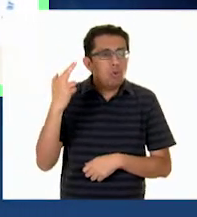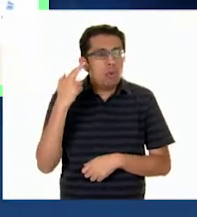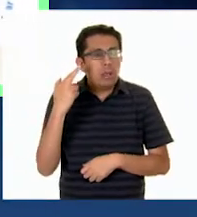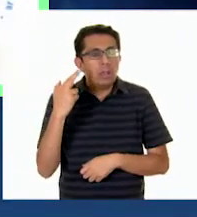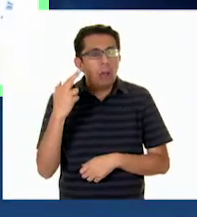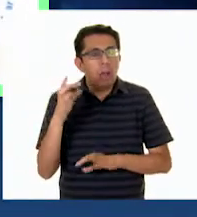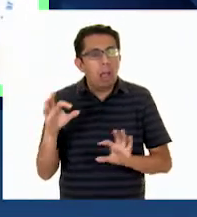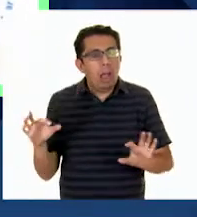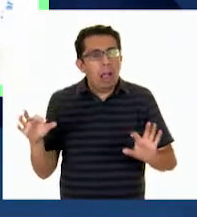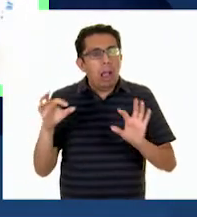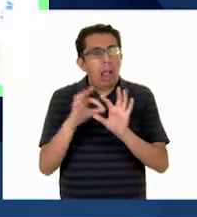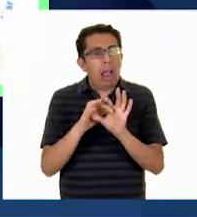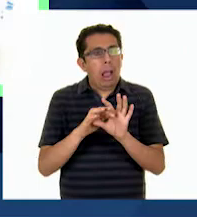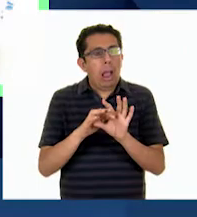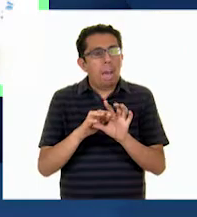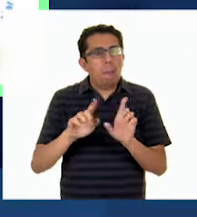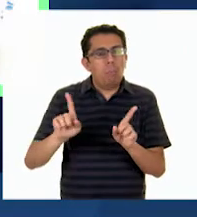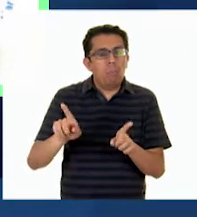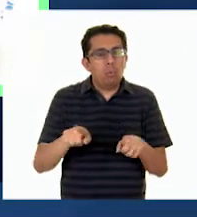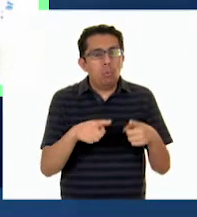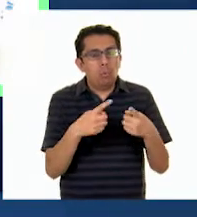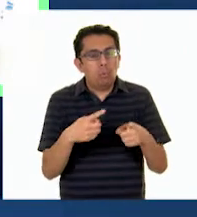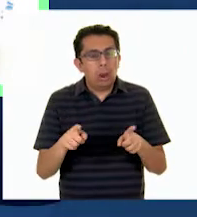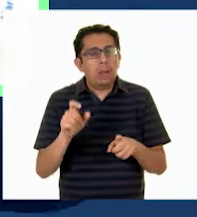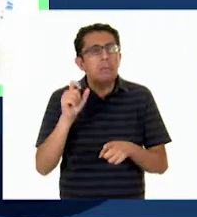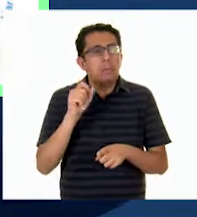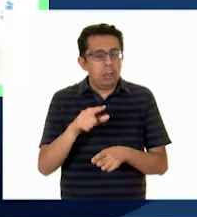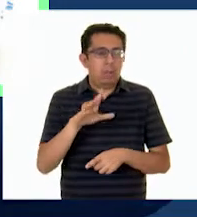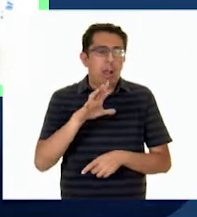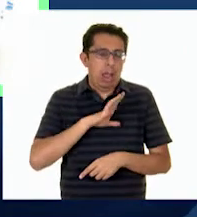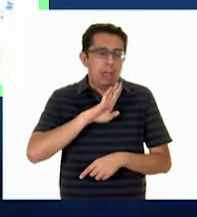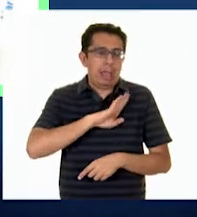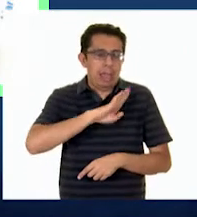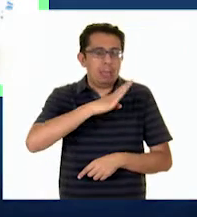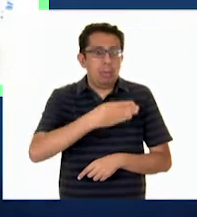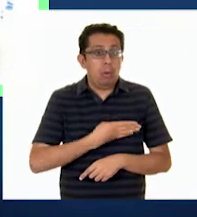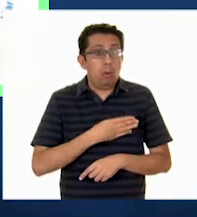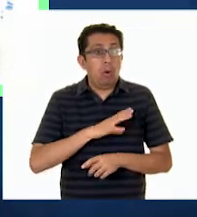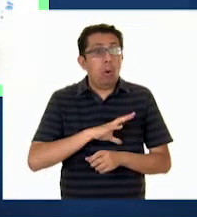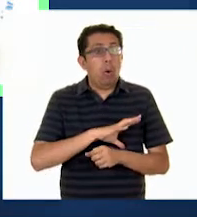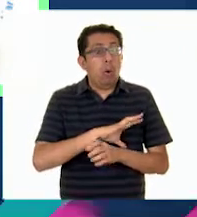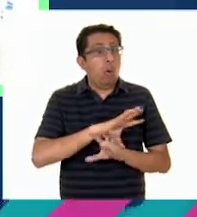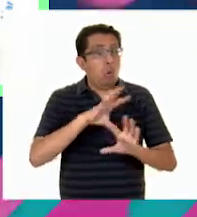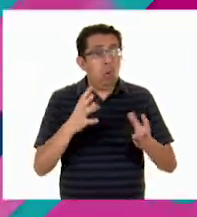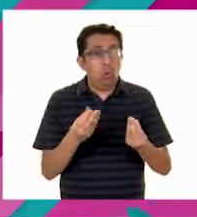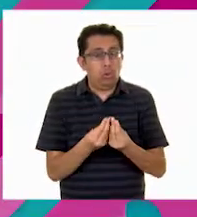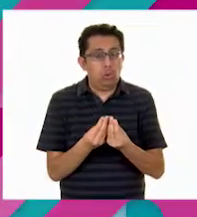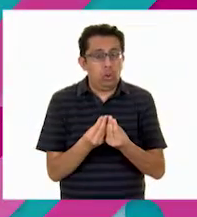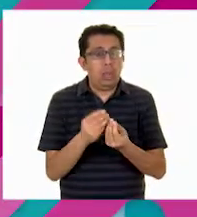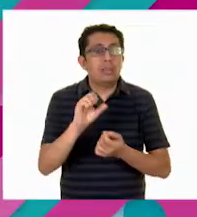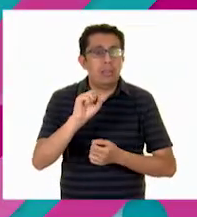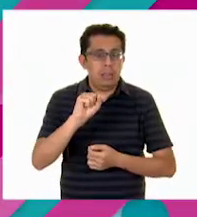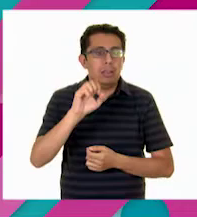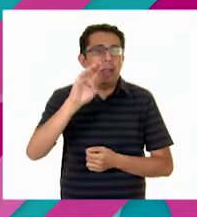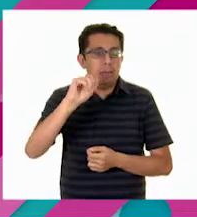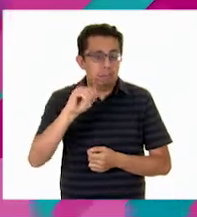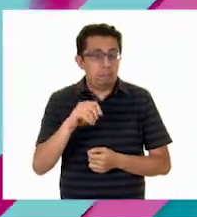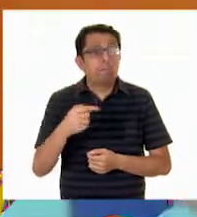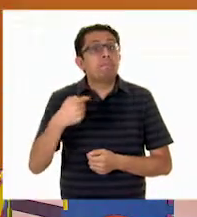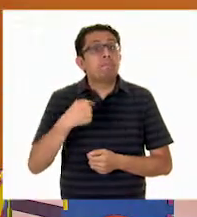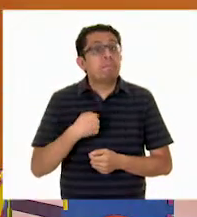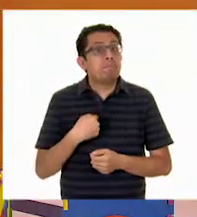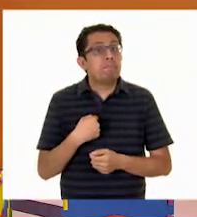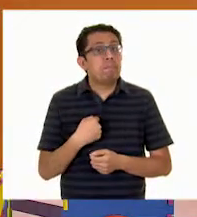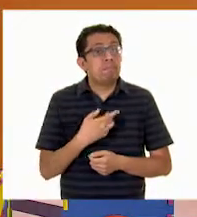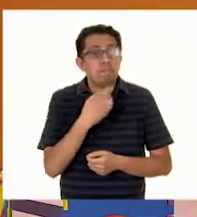cuanto a musicalidad. Y también tenemos al español, con esto serían 69. Y, bueno, te voy a comentar